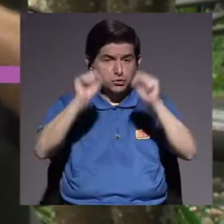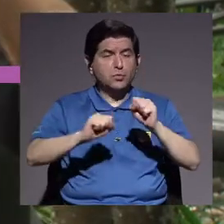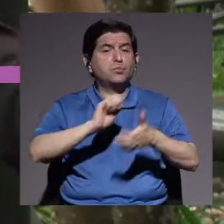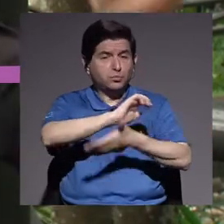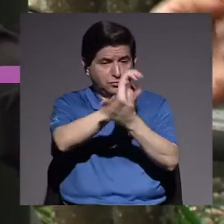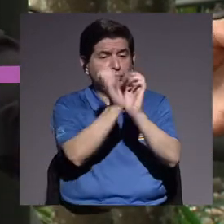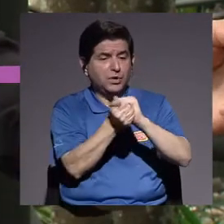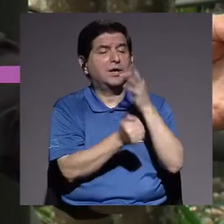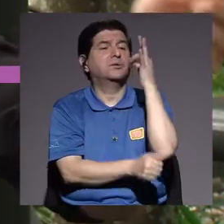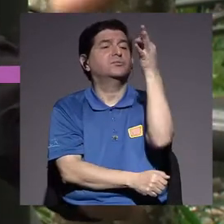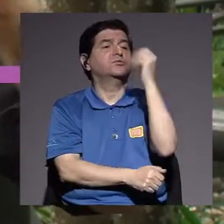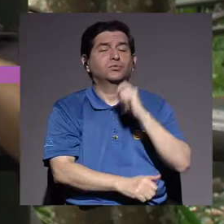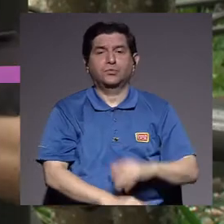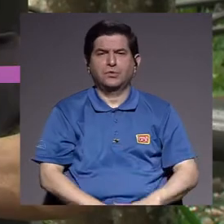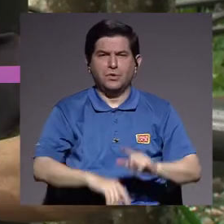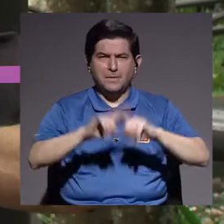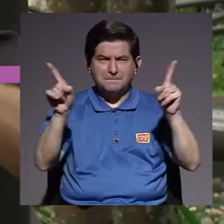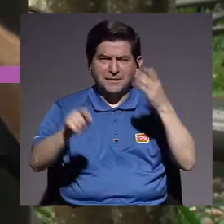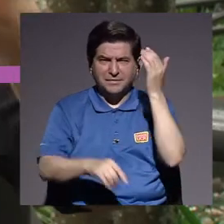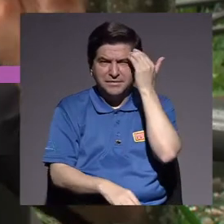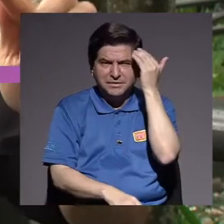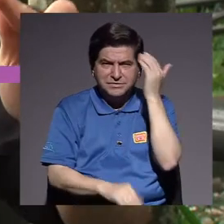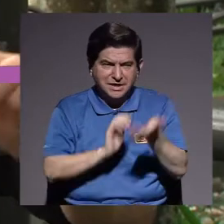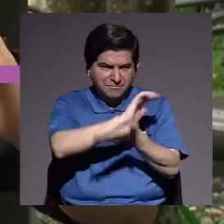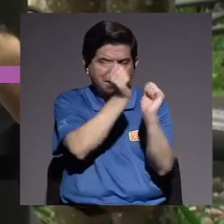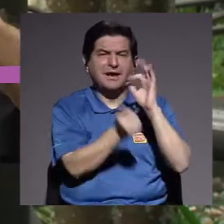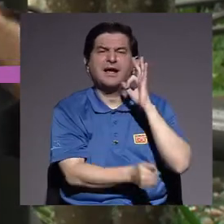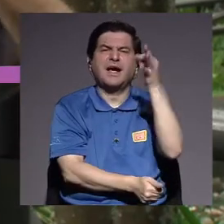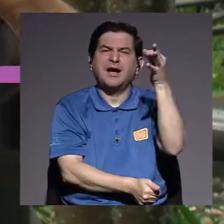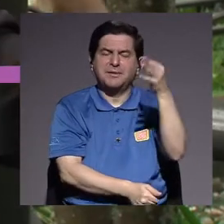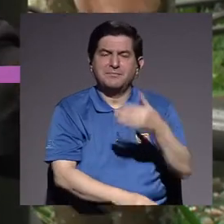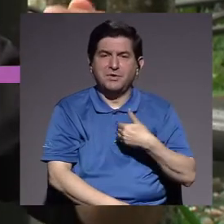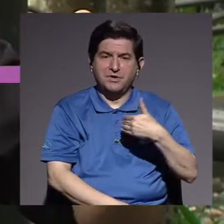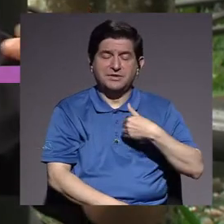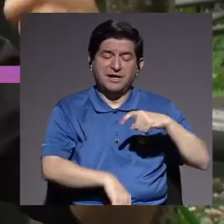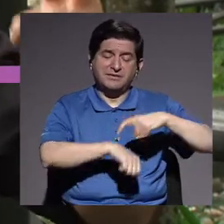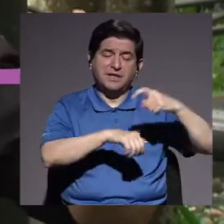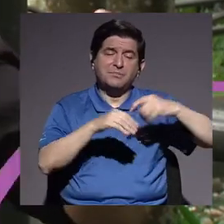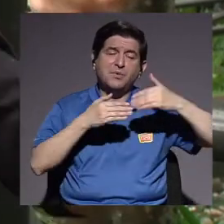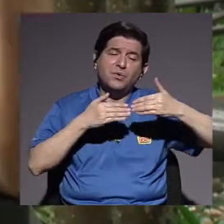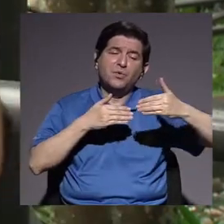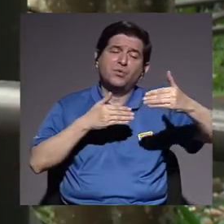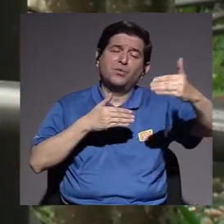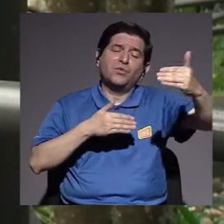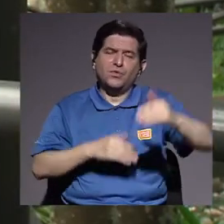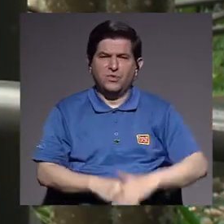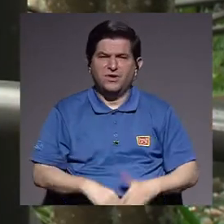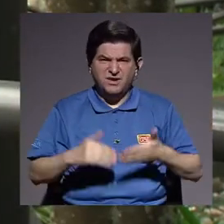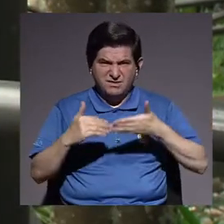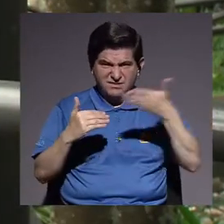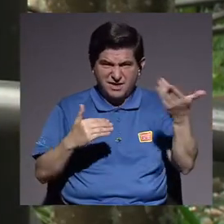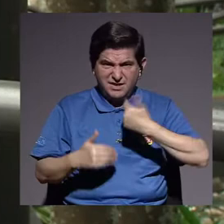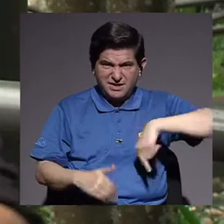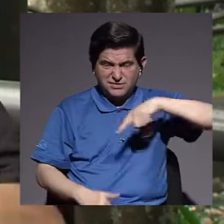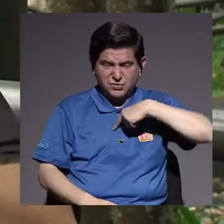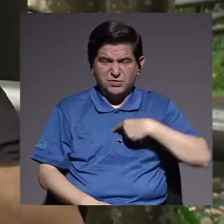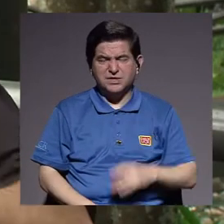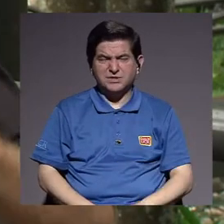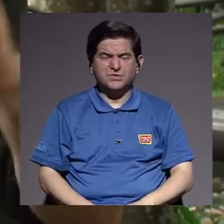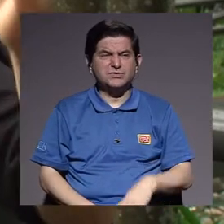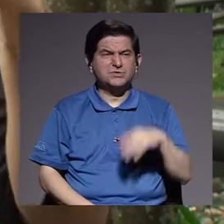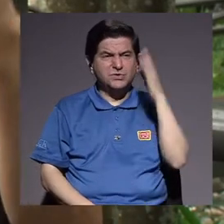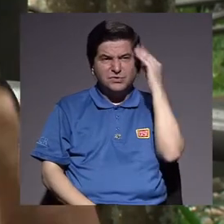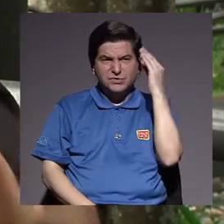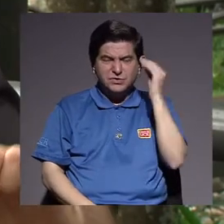modificación a futuro. Pero para que sepamos, si es una modificación a futuro, tenemos que dejar pasar el tiempo para saber qué de las cosas que estamos viviendo se van a seguir